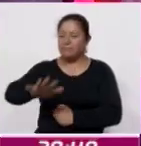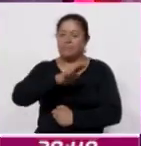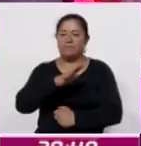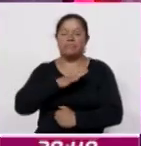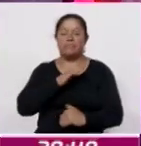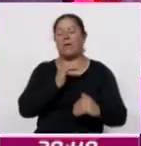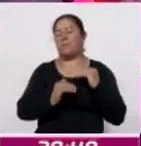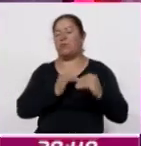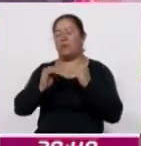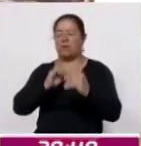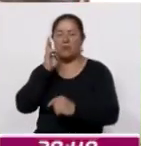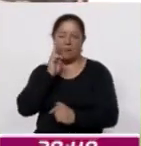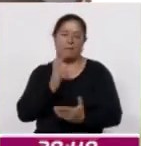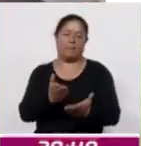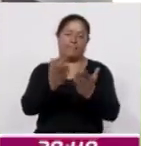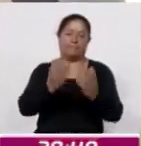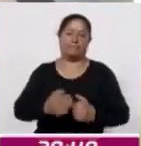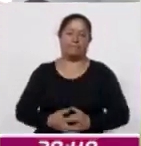progresiva. Vea usted.